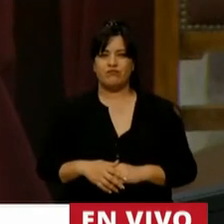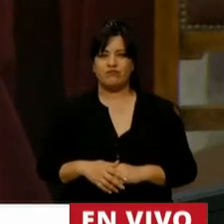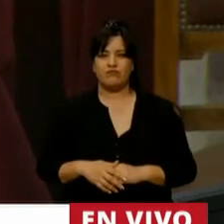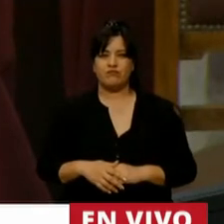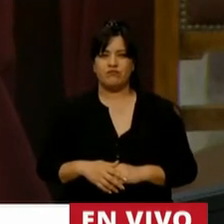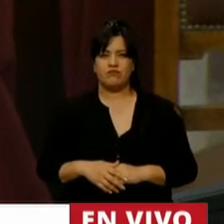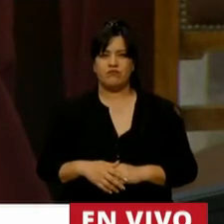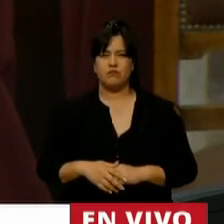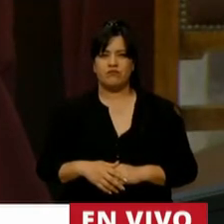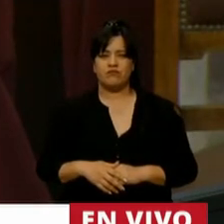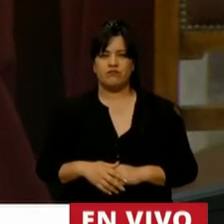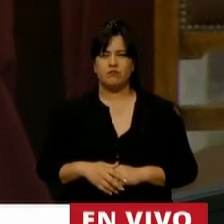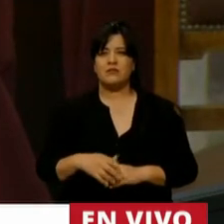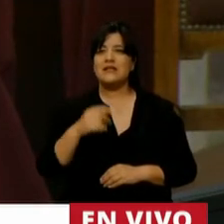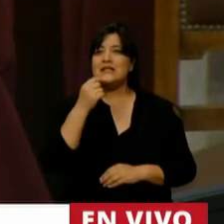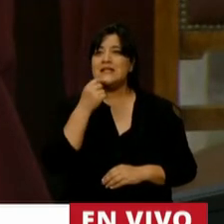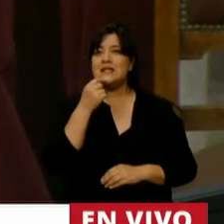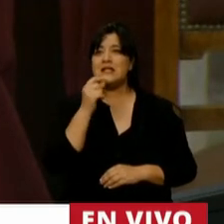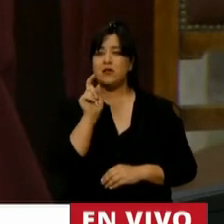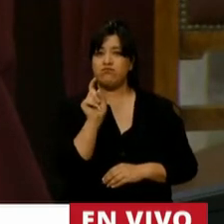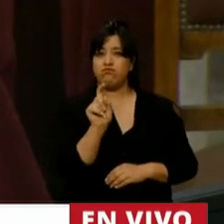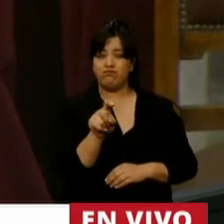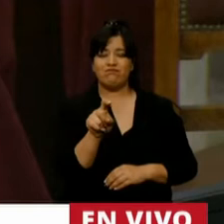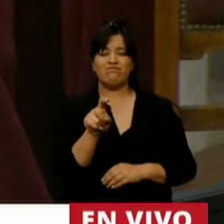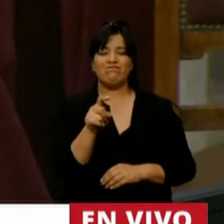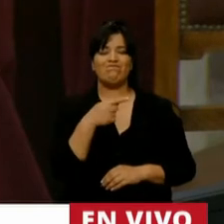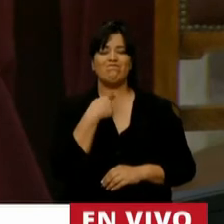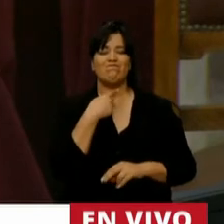Si toca la barra, se mutea, diputado.